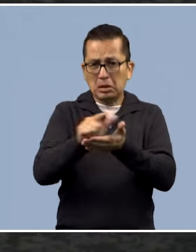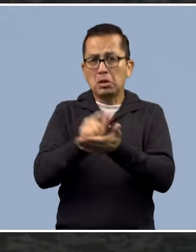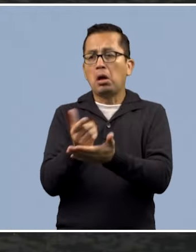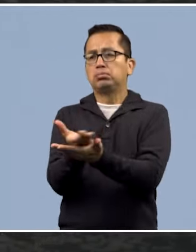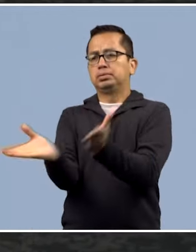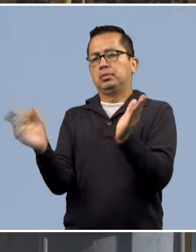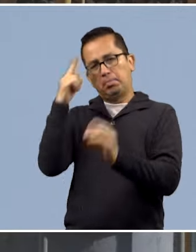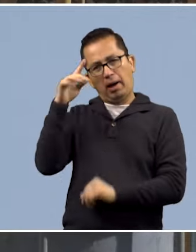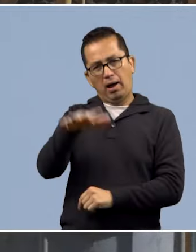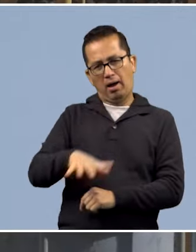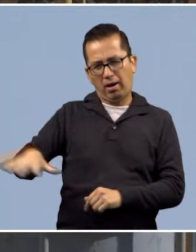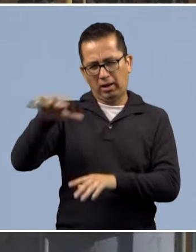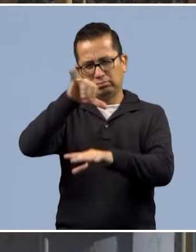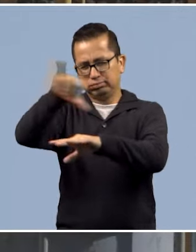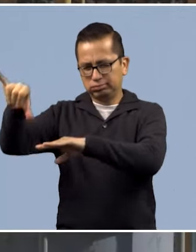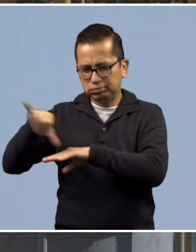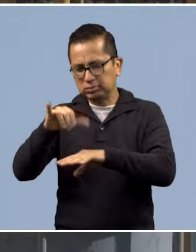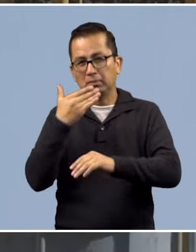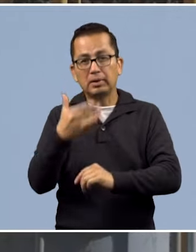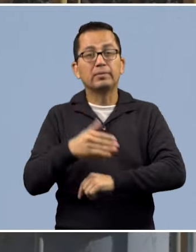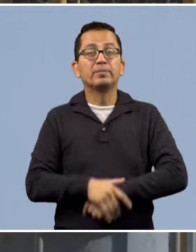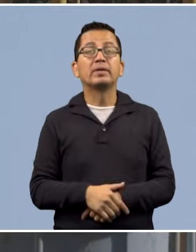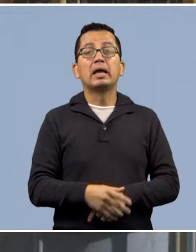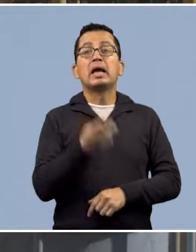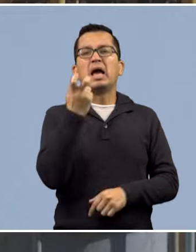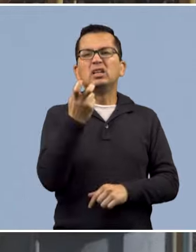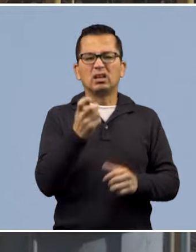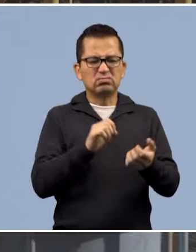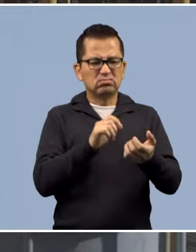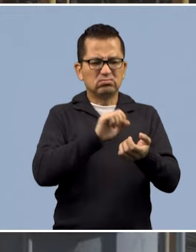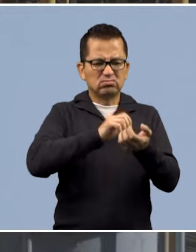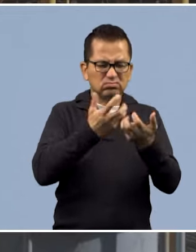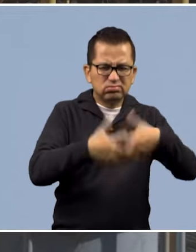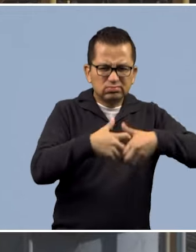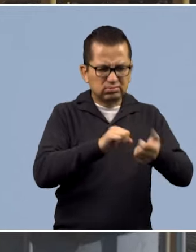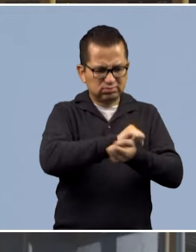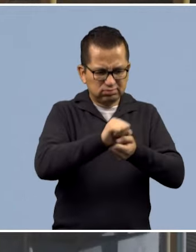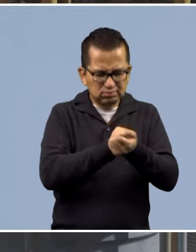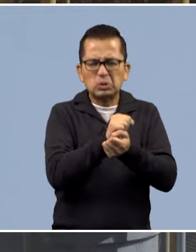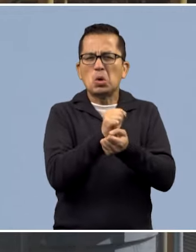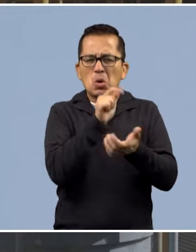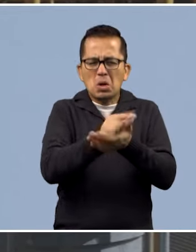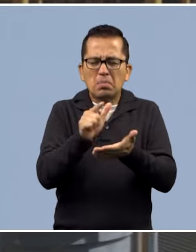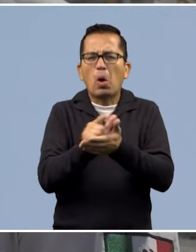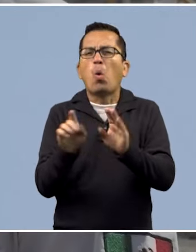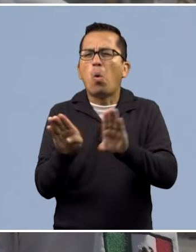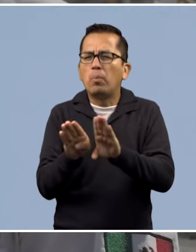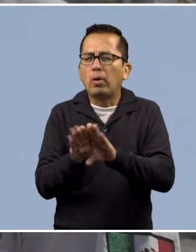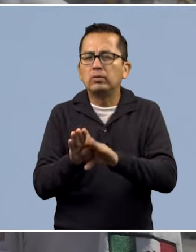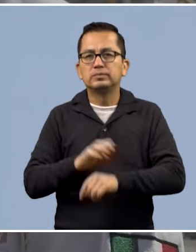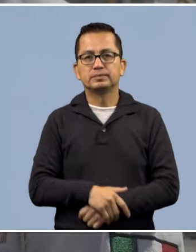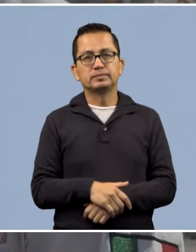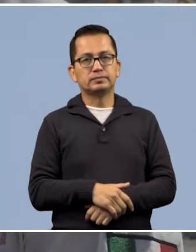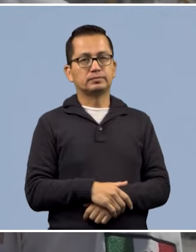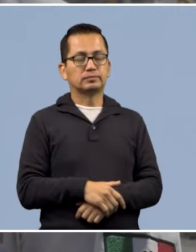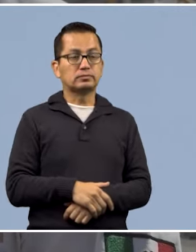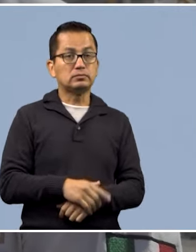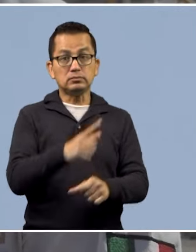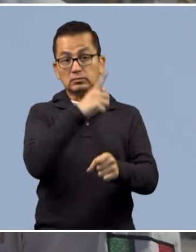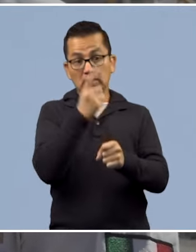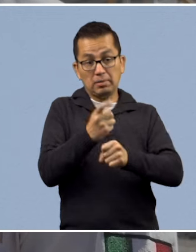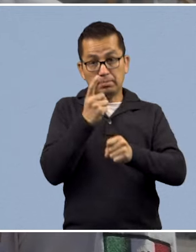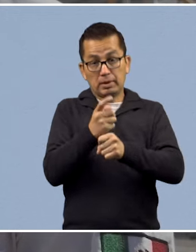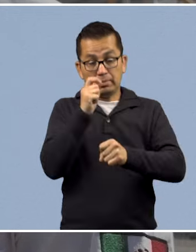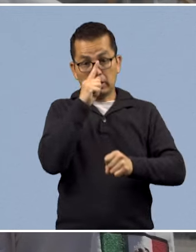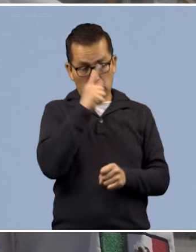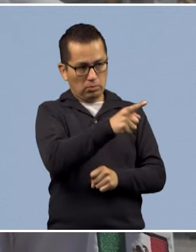universitaria. Pero, ¿cómo se lleva a cabo este proceso? La primera etapa corresponde a un pretratamiento donde